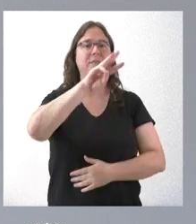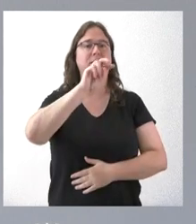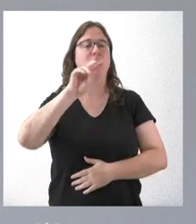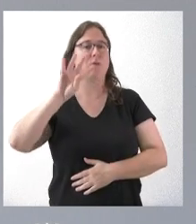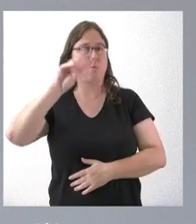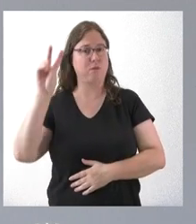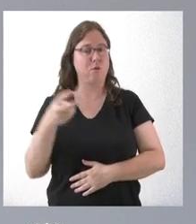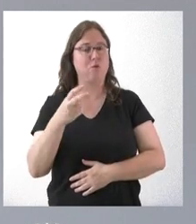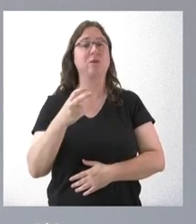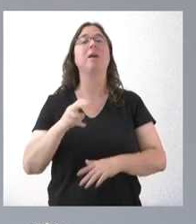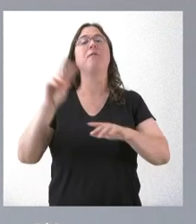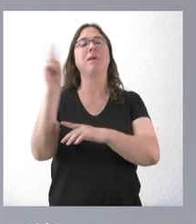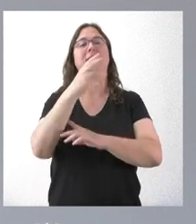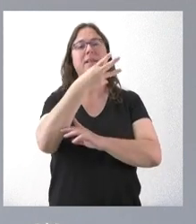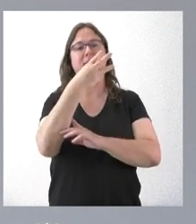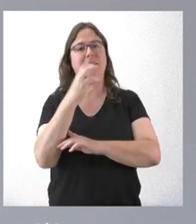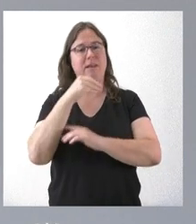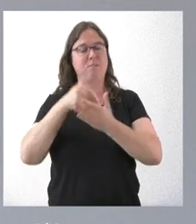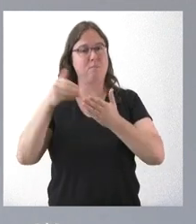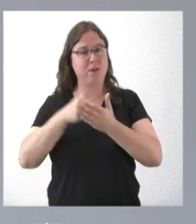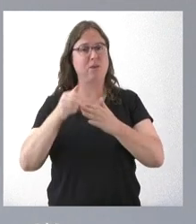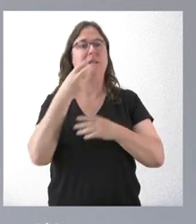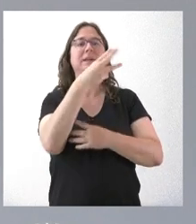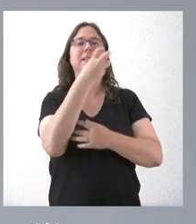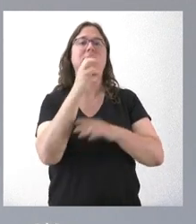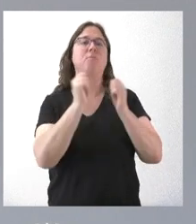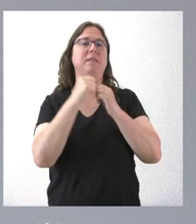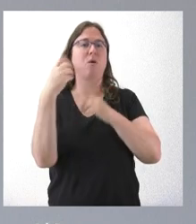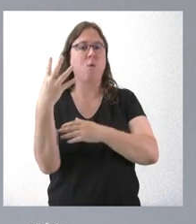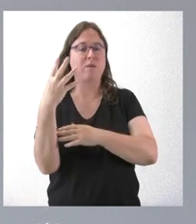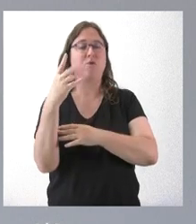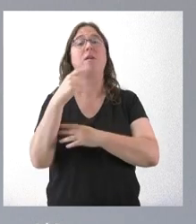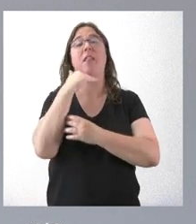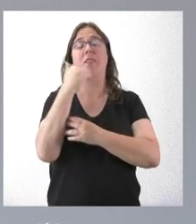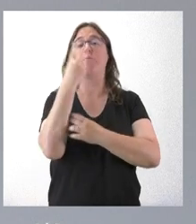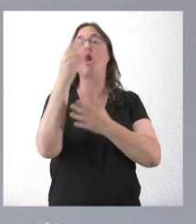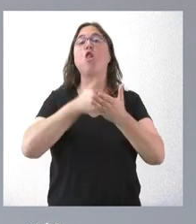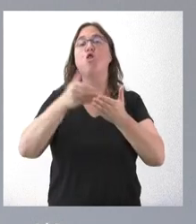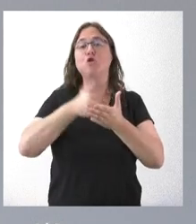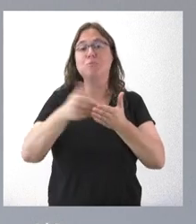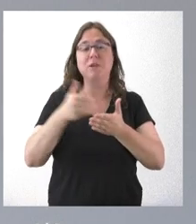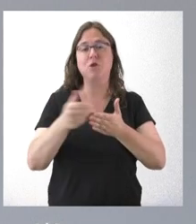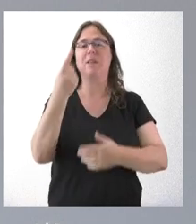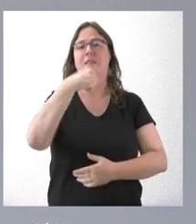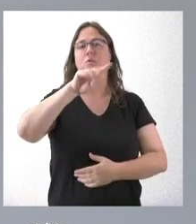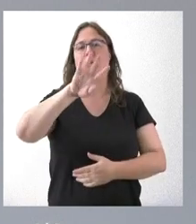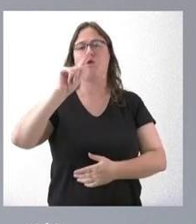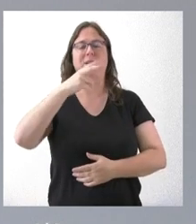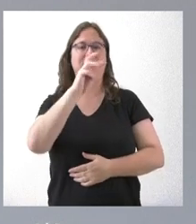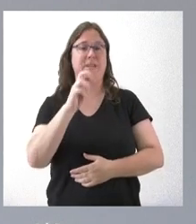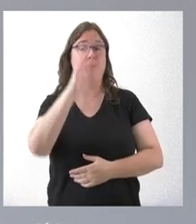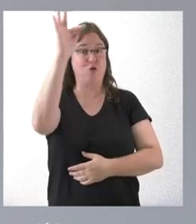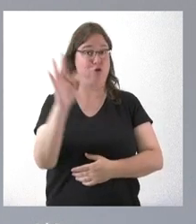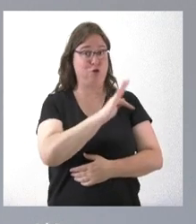en Valladolid 10.353.724 euros y en Zamora 2.141.277. En total, 40